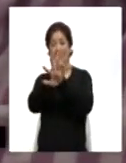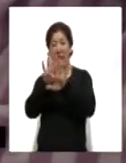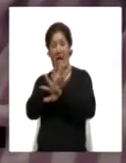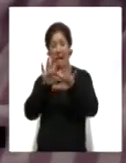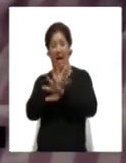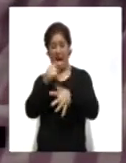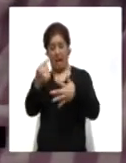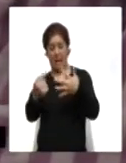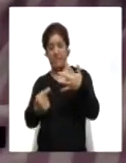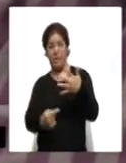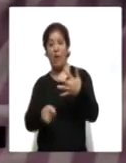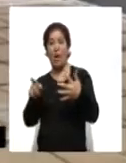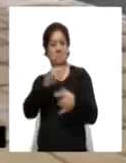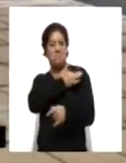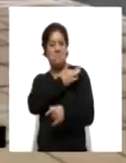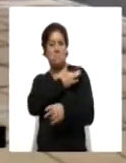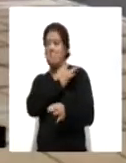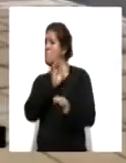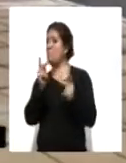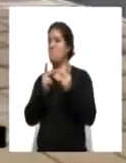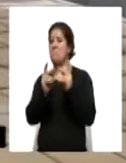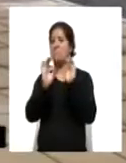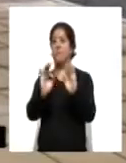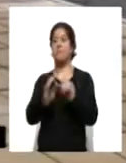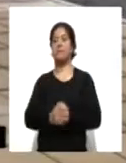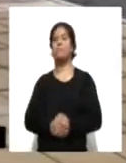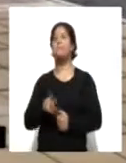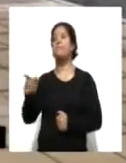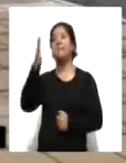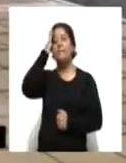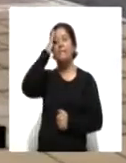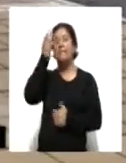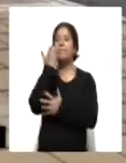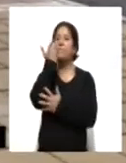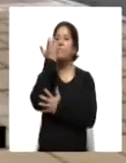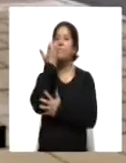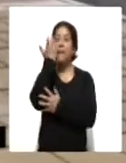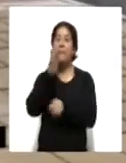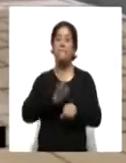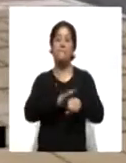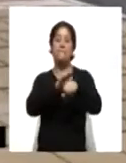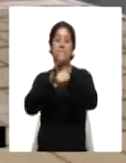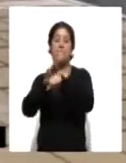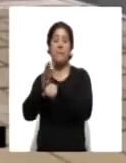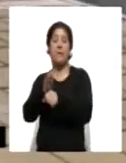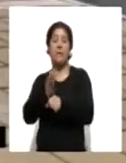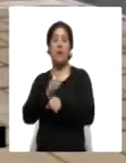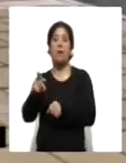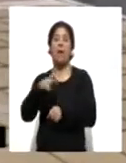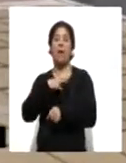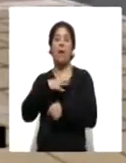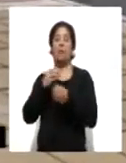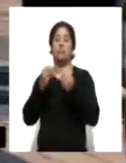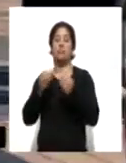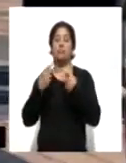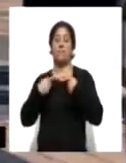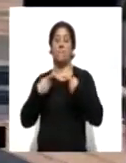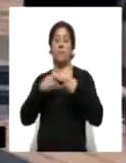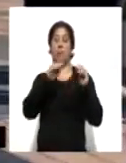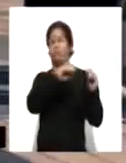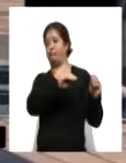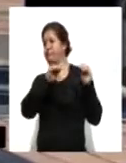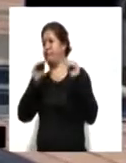ineficaz. Las autoridades intentan acelerar la vacunación de la población en vísperas de la gran migración del Año Nuevo Chino,